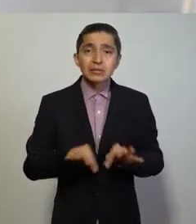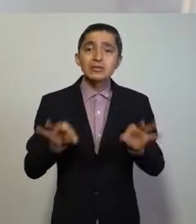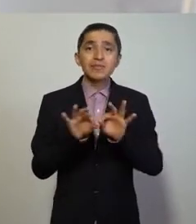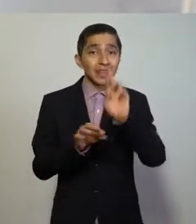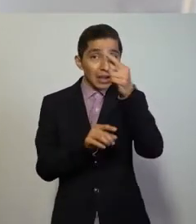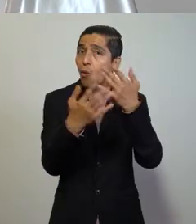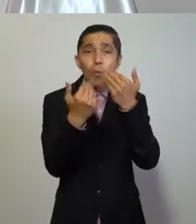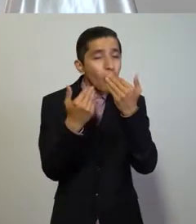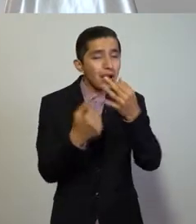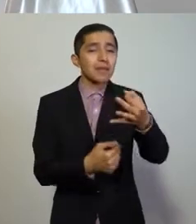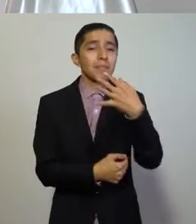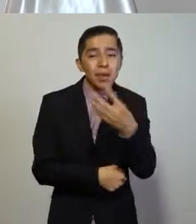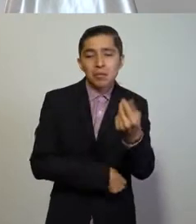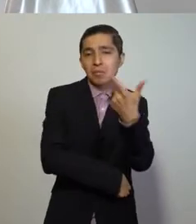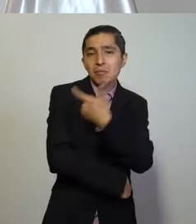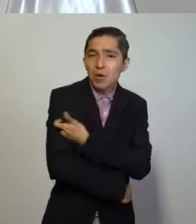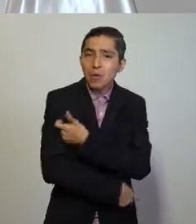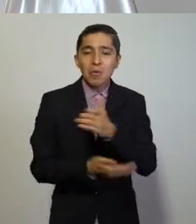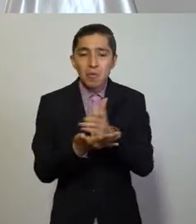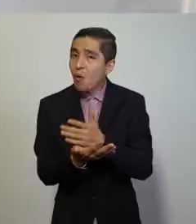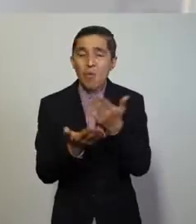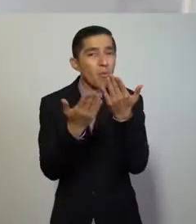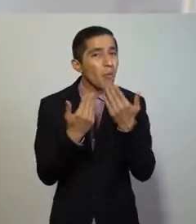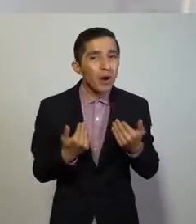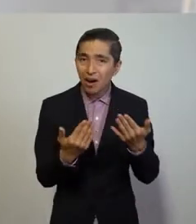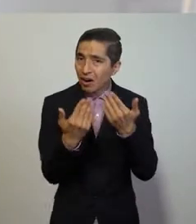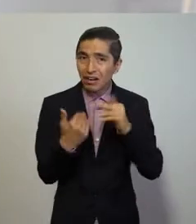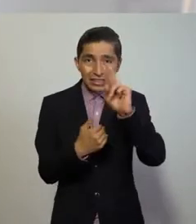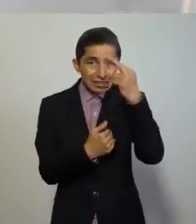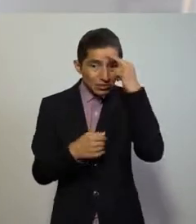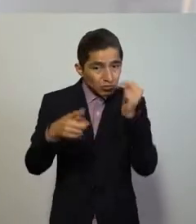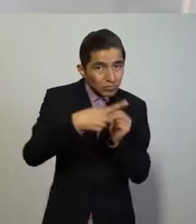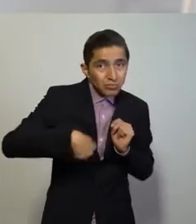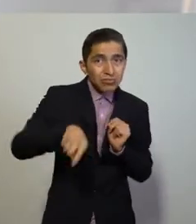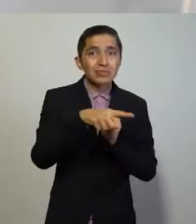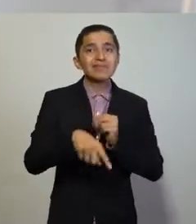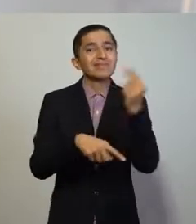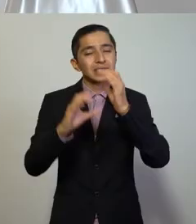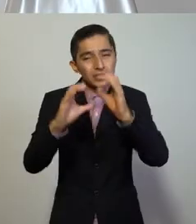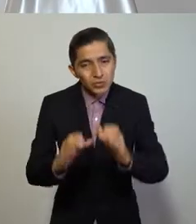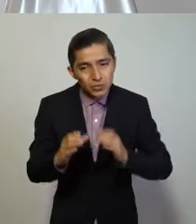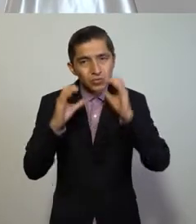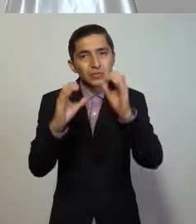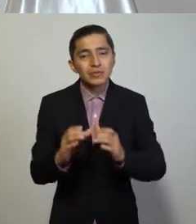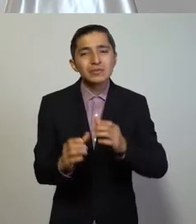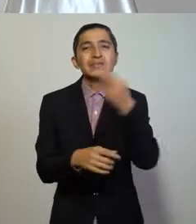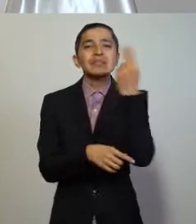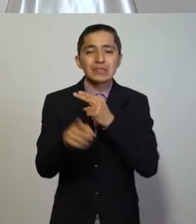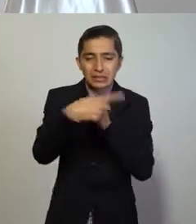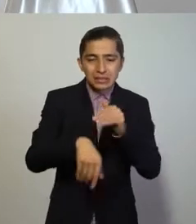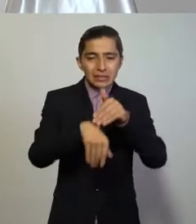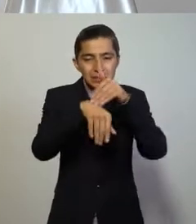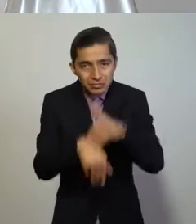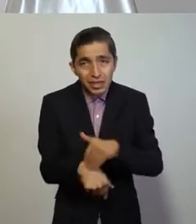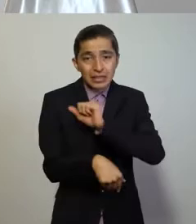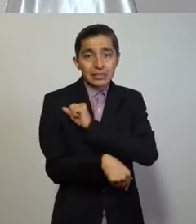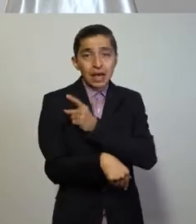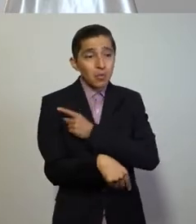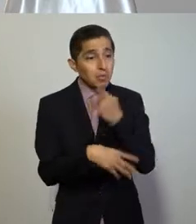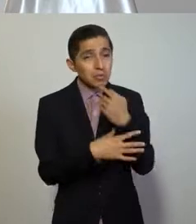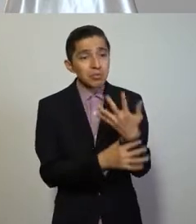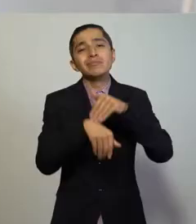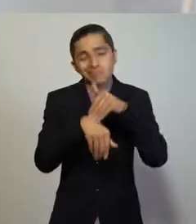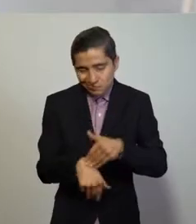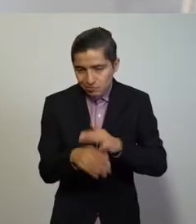hay medicina, no hay vacuna, no hay cura. Por eso, necesitamos cuidarnos, hacer caso de las recomendaciones